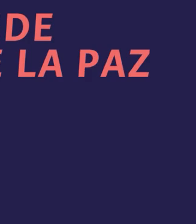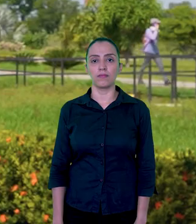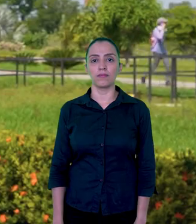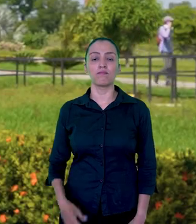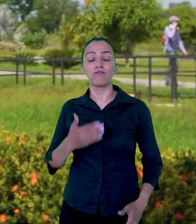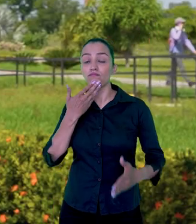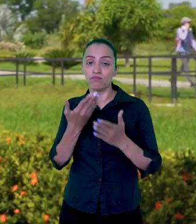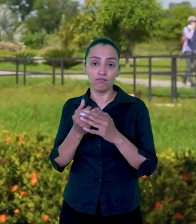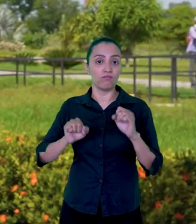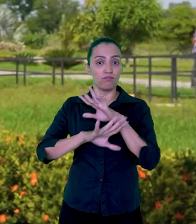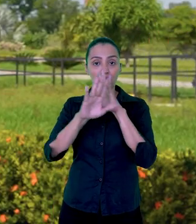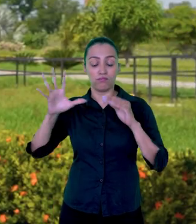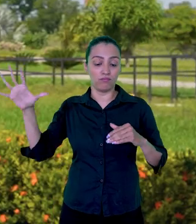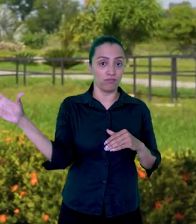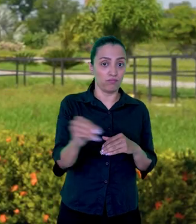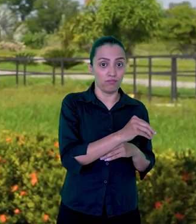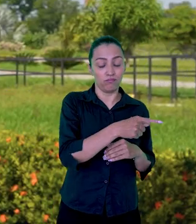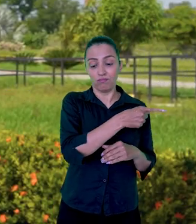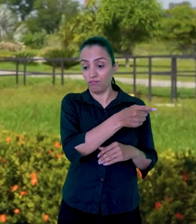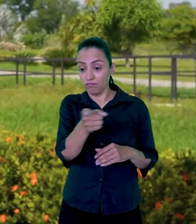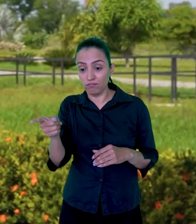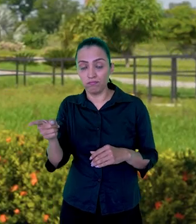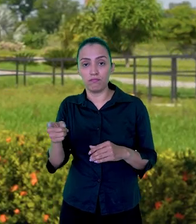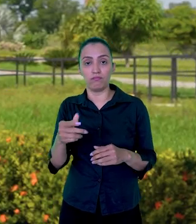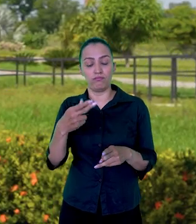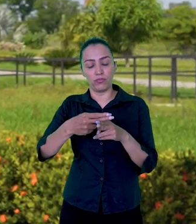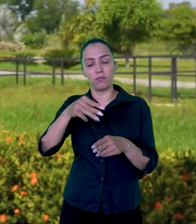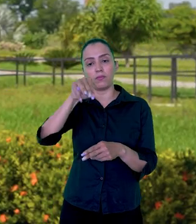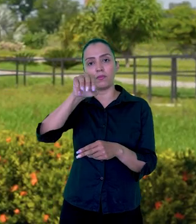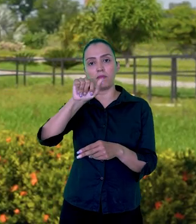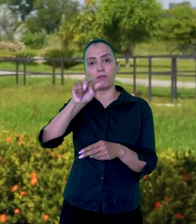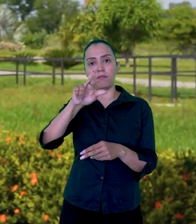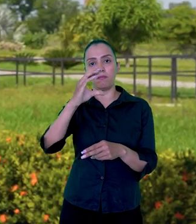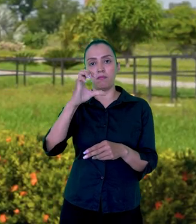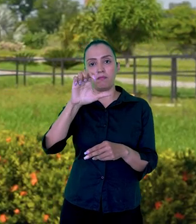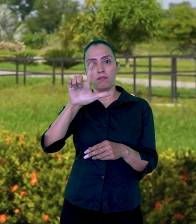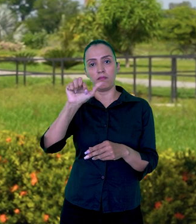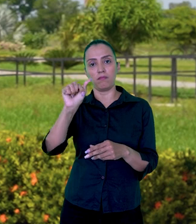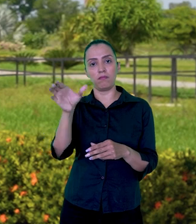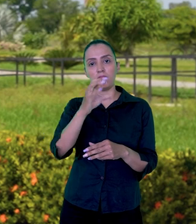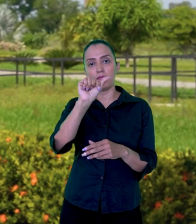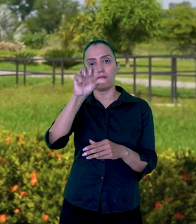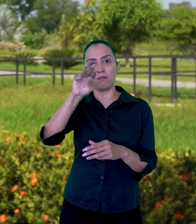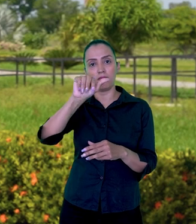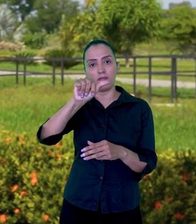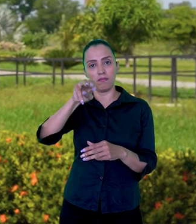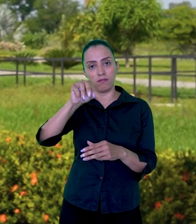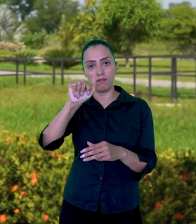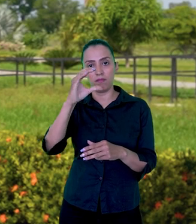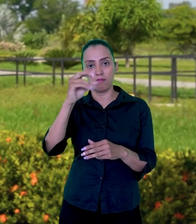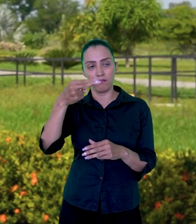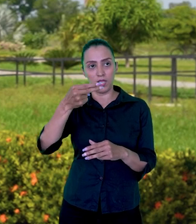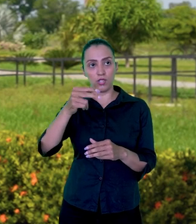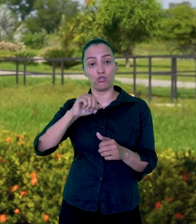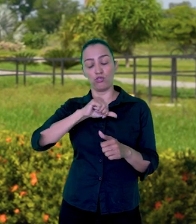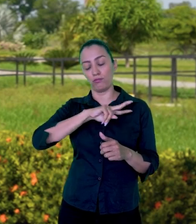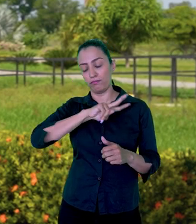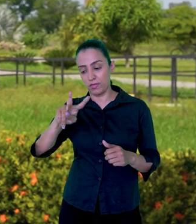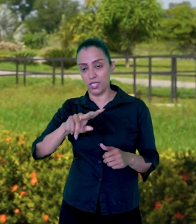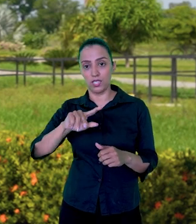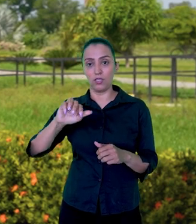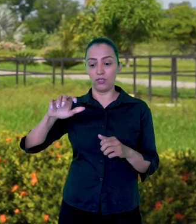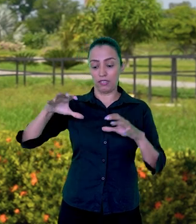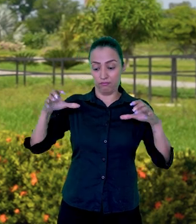Muy buenos días para todas y para todos. Mi nombre es Marcela Camacho, fungo como vicerrectora de la sede de La Paz y hoy quiero